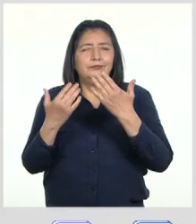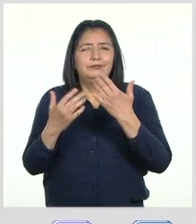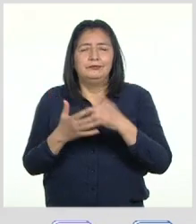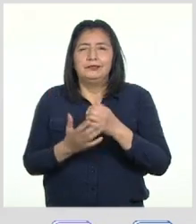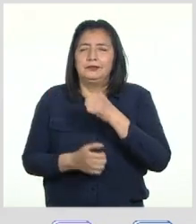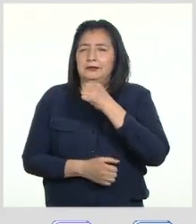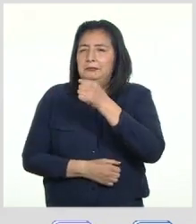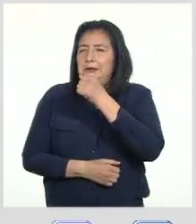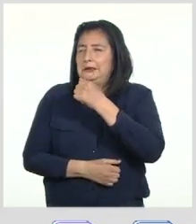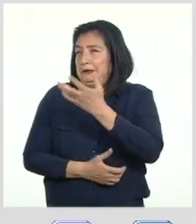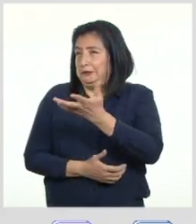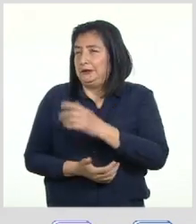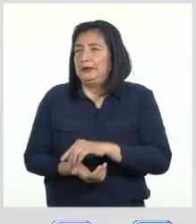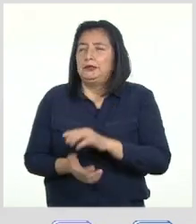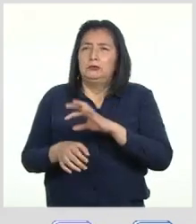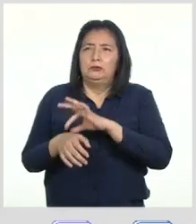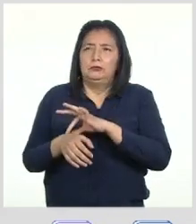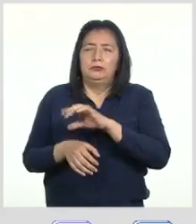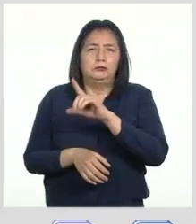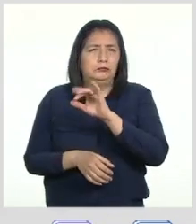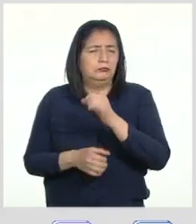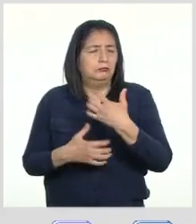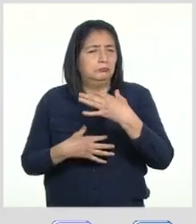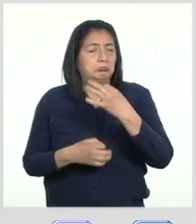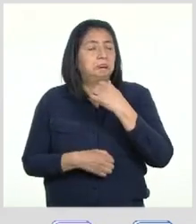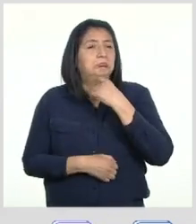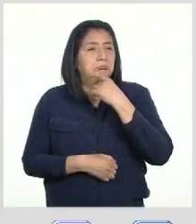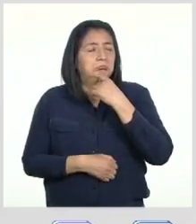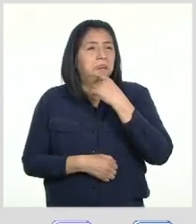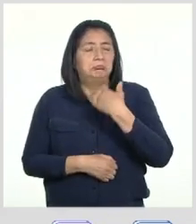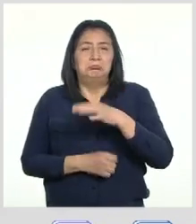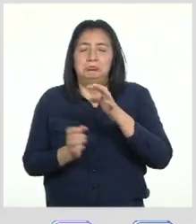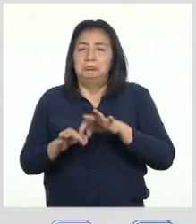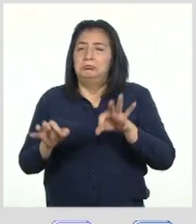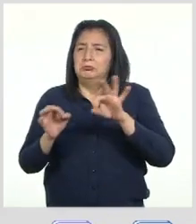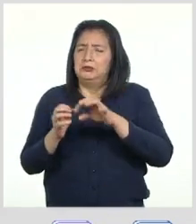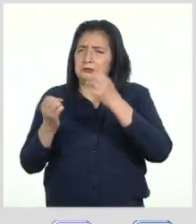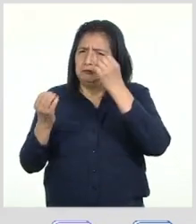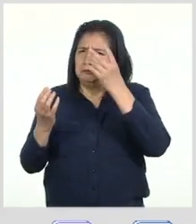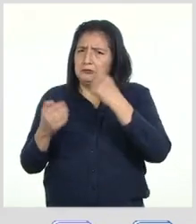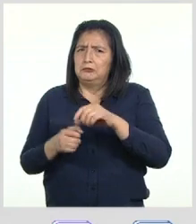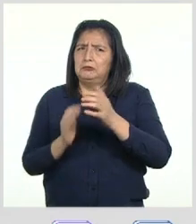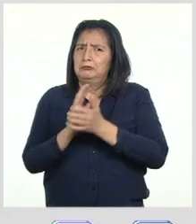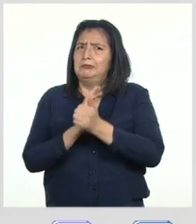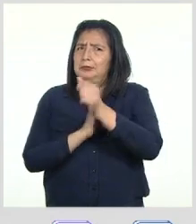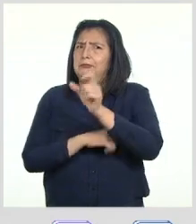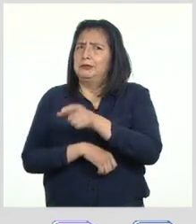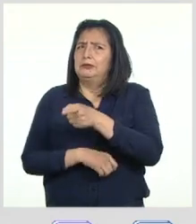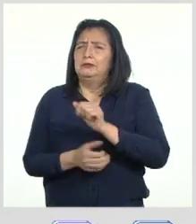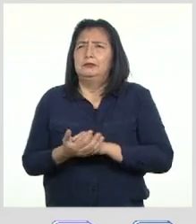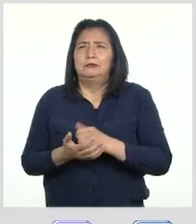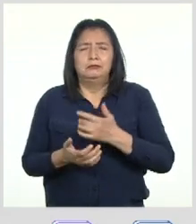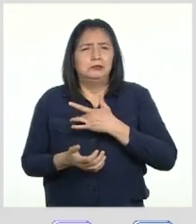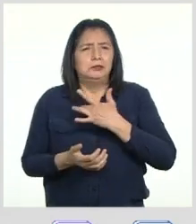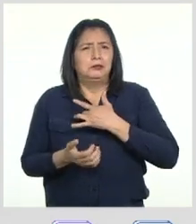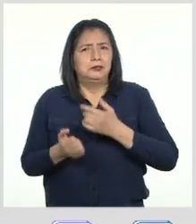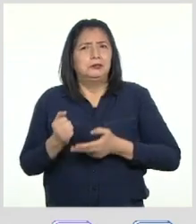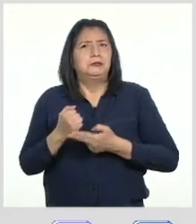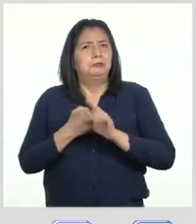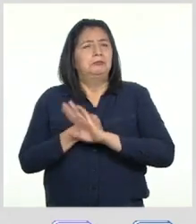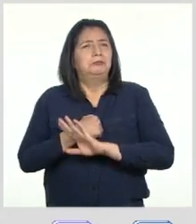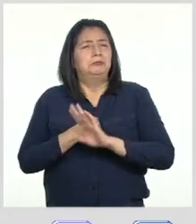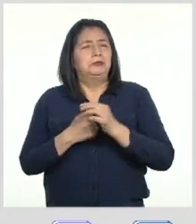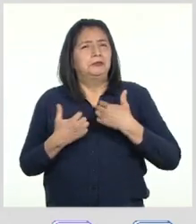la entrevista, doctor Luis Neira Qué interesante, profesora Es importante escuchar la información de un experto Uno se siente más seguro y